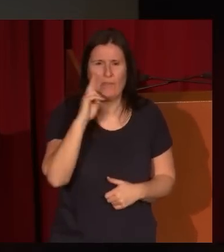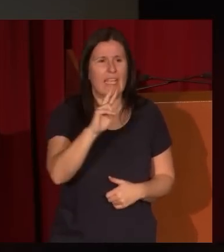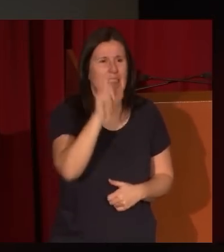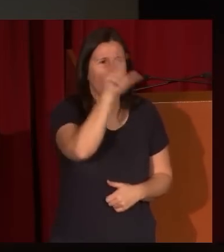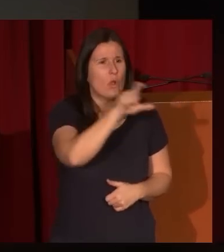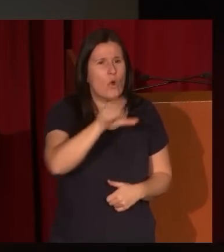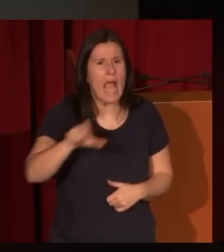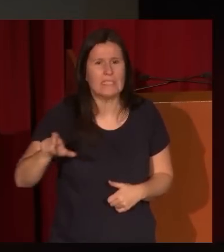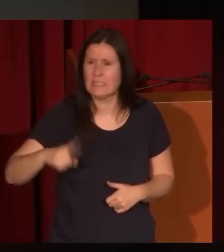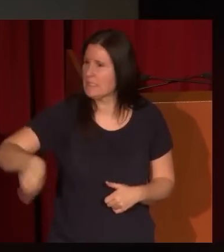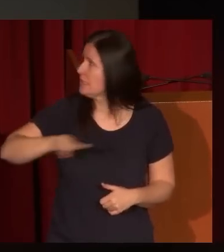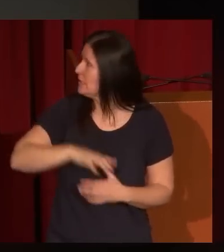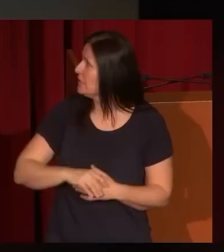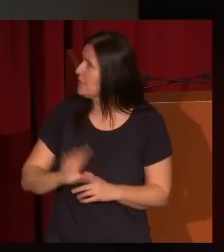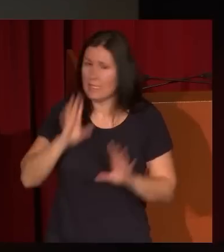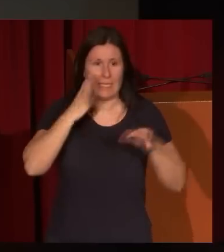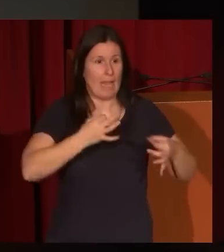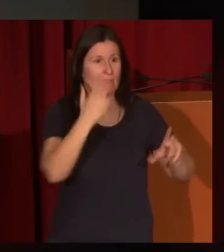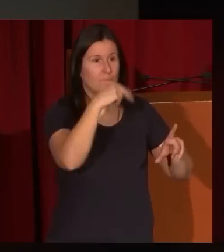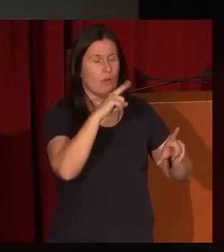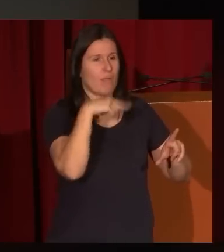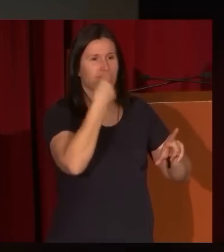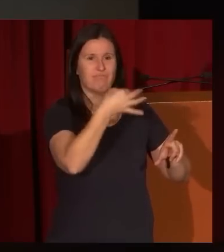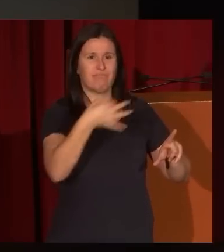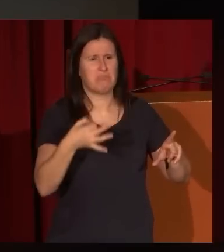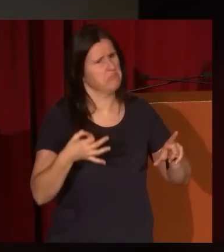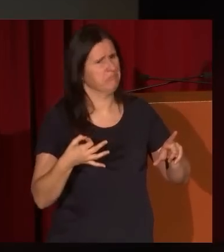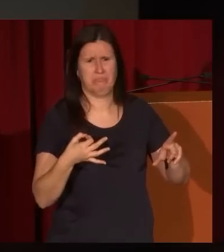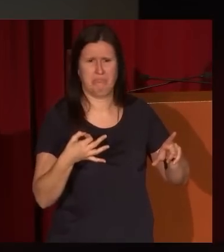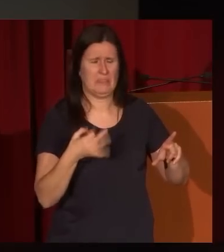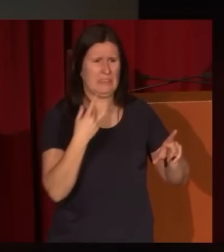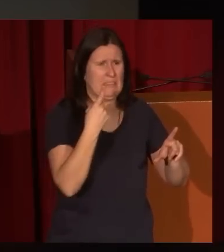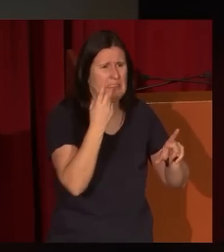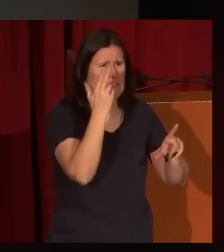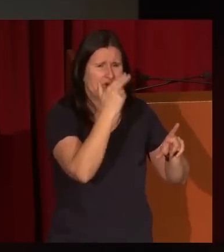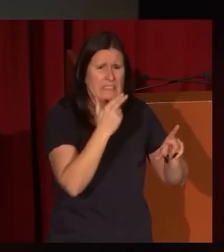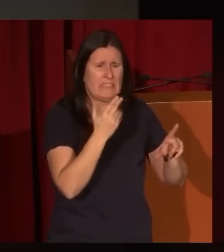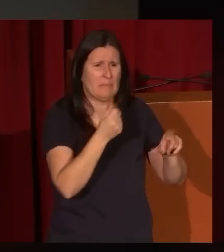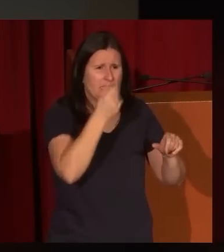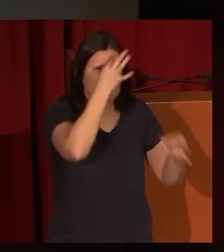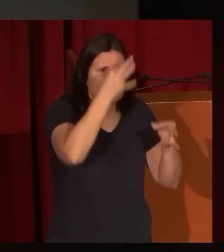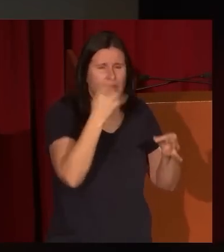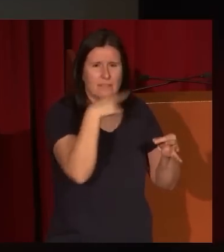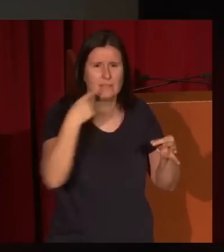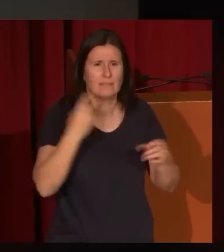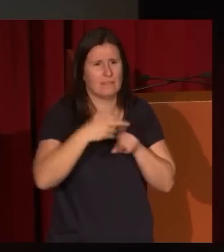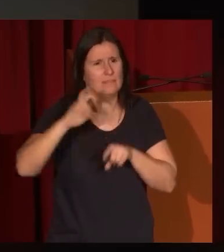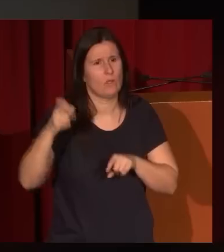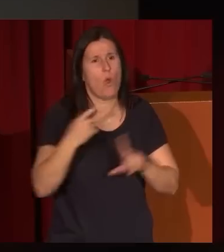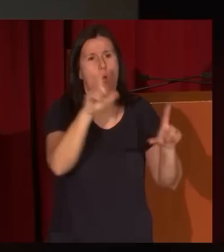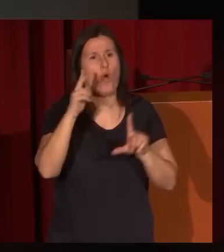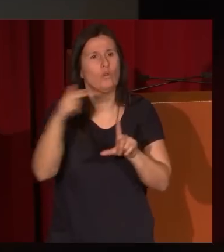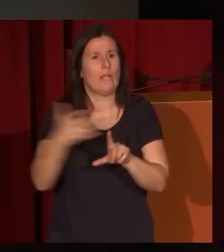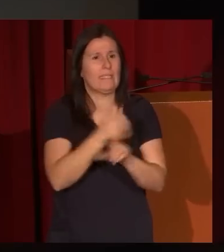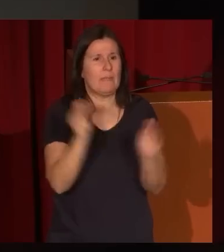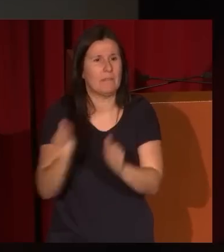que realmente no están resueltas, no están bien resueltas como resuelve muchísimo mejor estos otros cuadros que